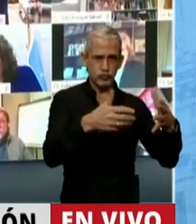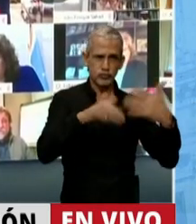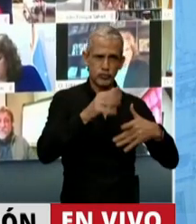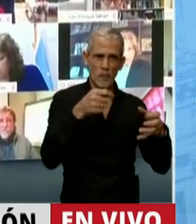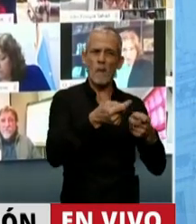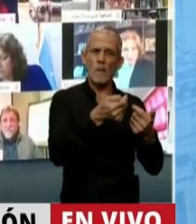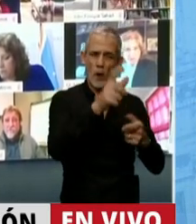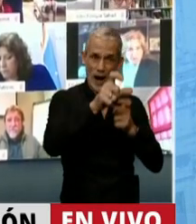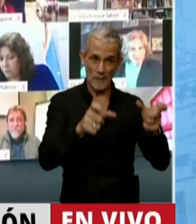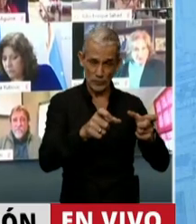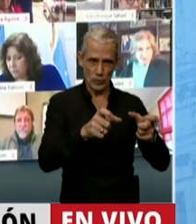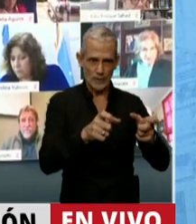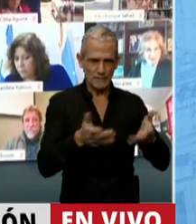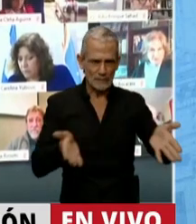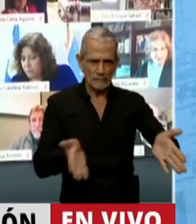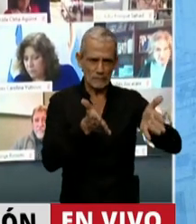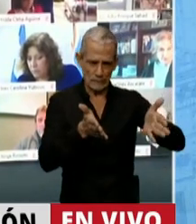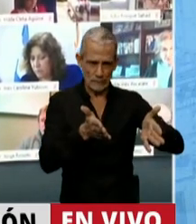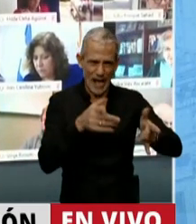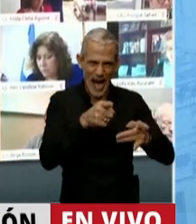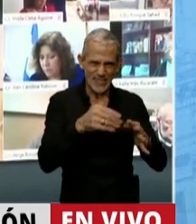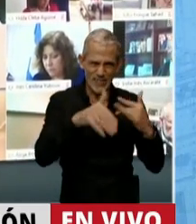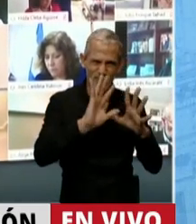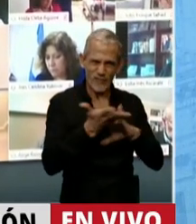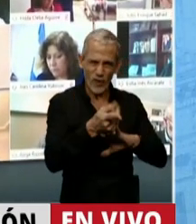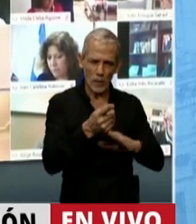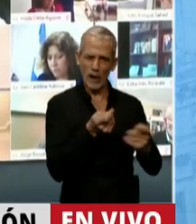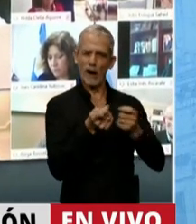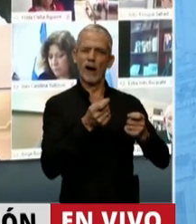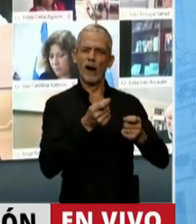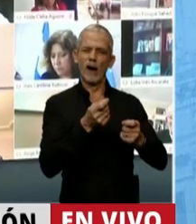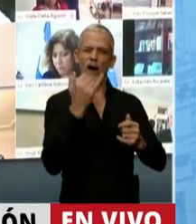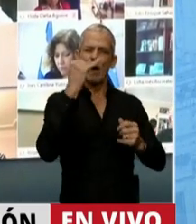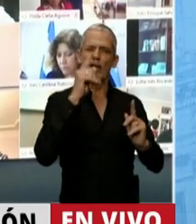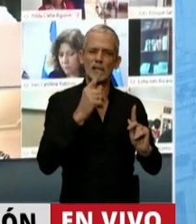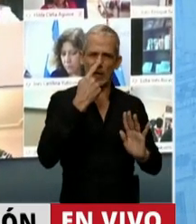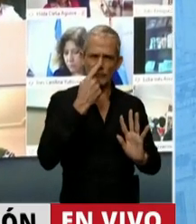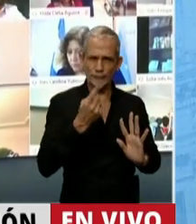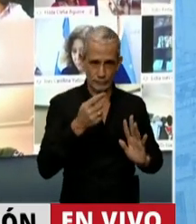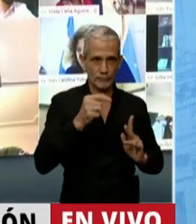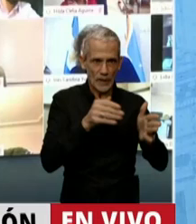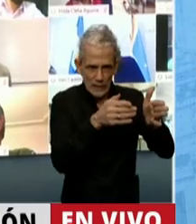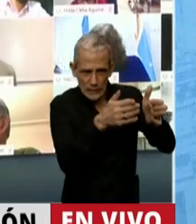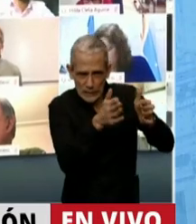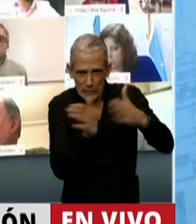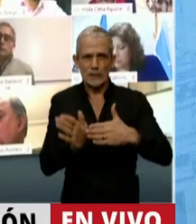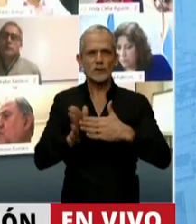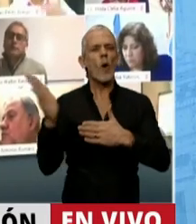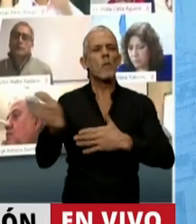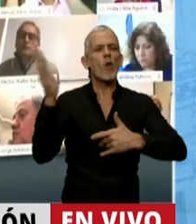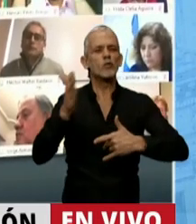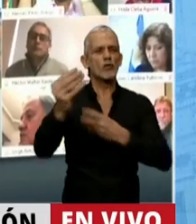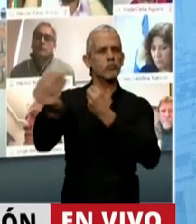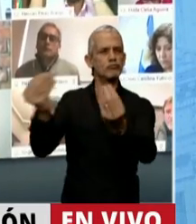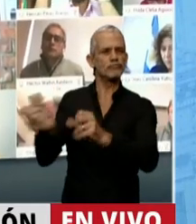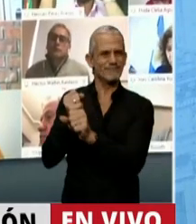a fomentar el modelo de especulación financiera. Nosotros vamos hacia un modelo de producción y de